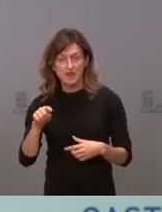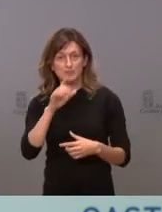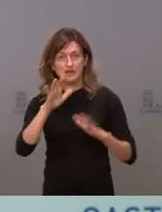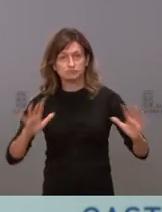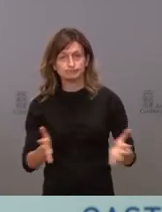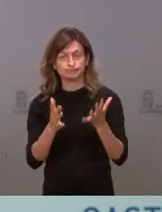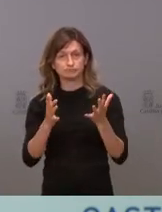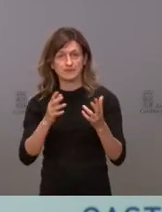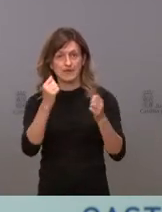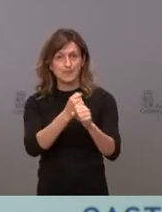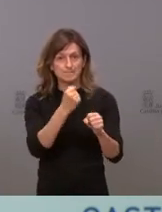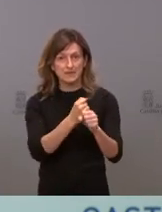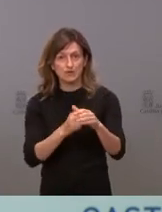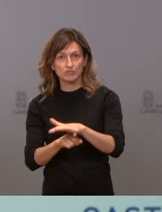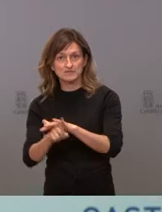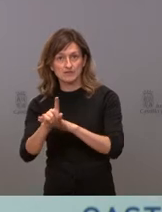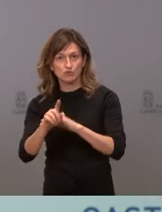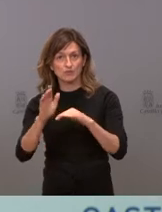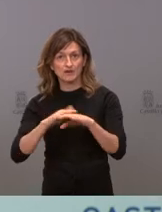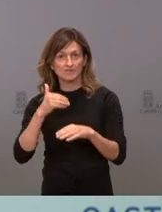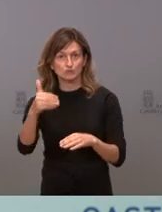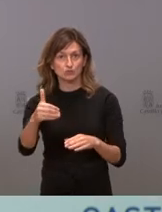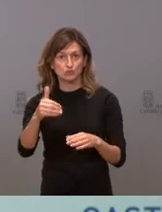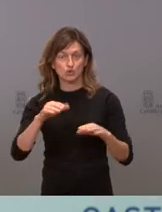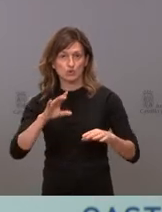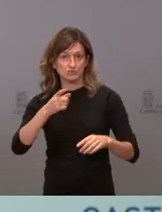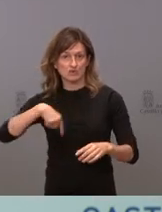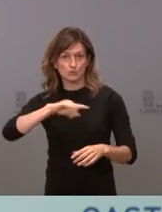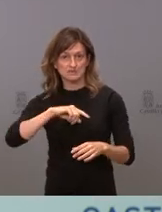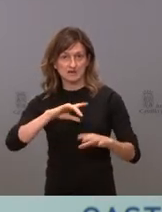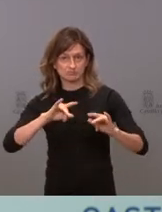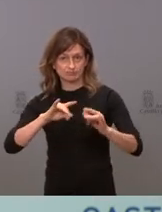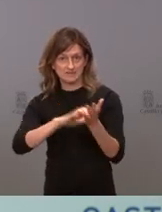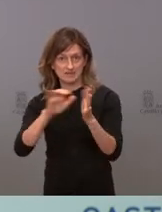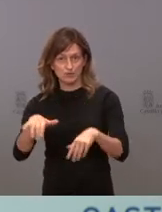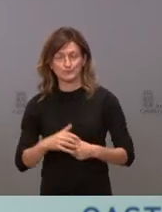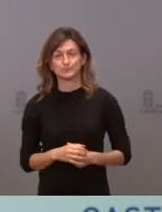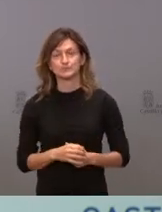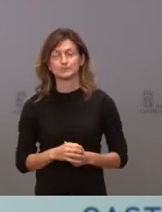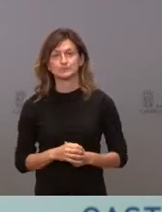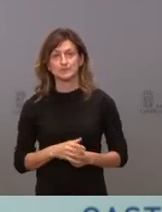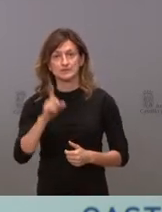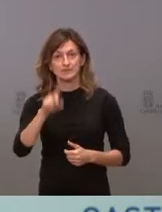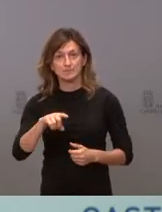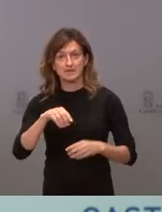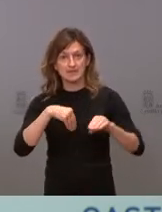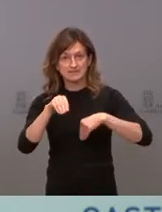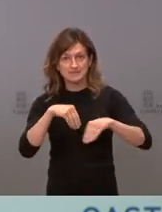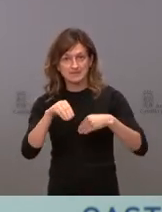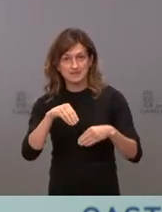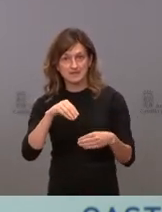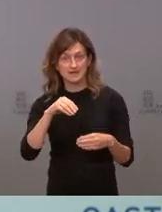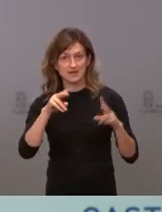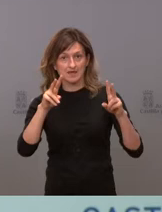favorecer el empleo, el desarrollo y el futuro de nuestra comunidad. También nuestra estrategia de especialización